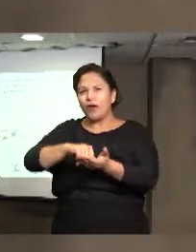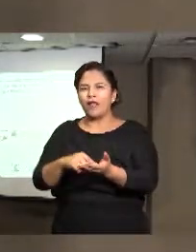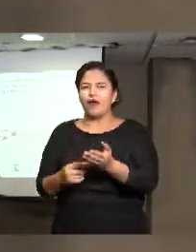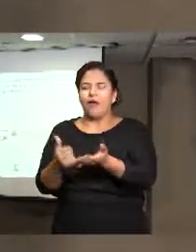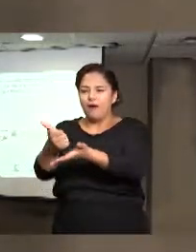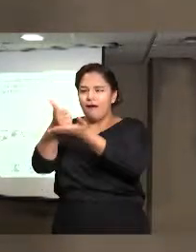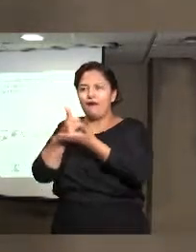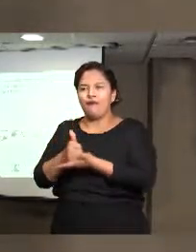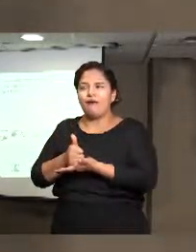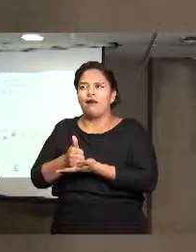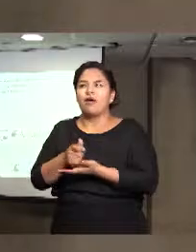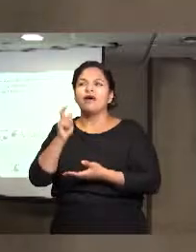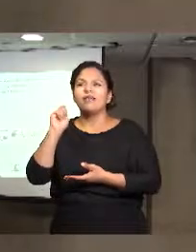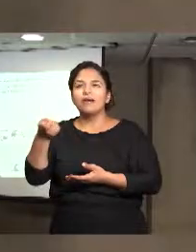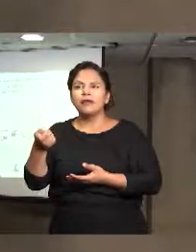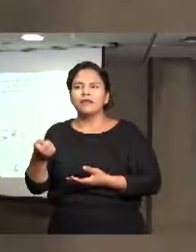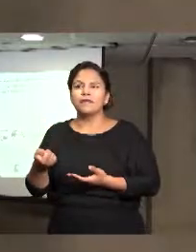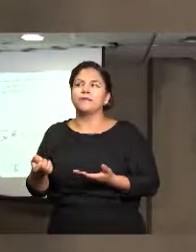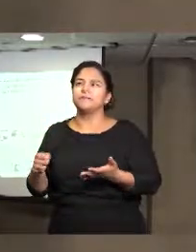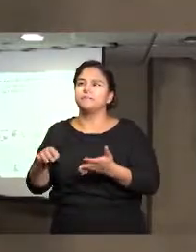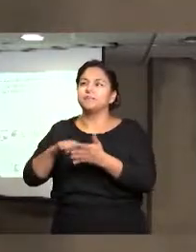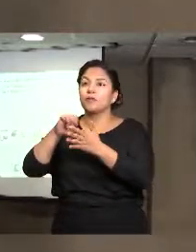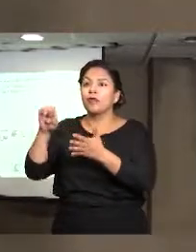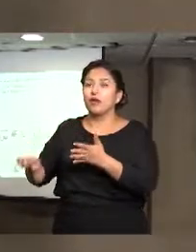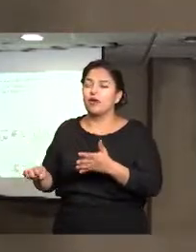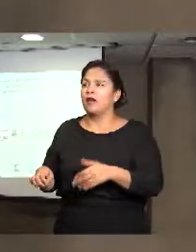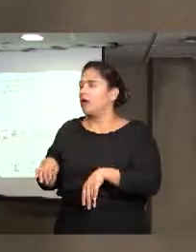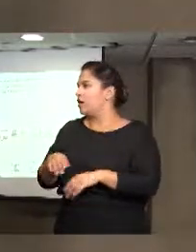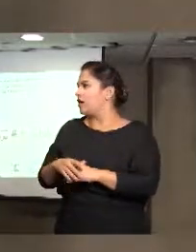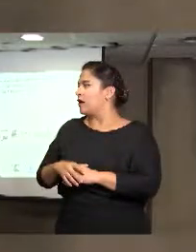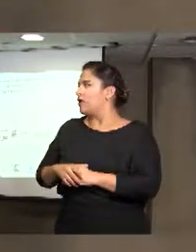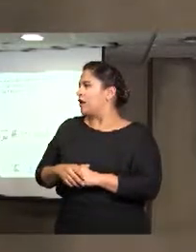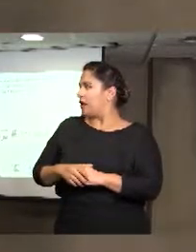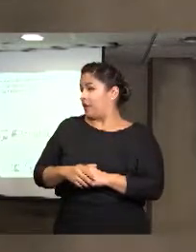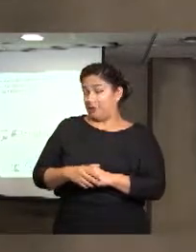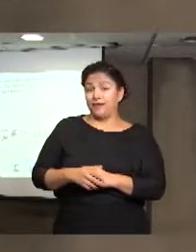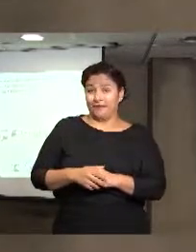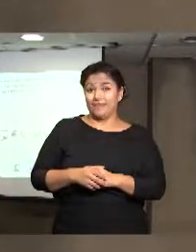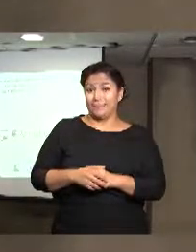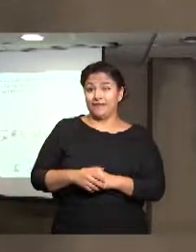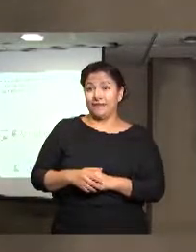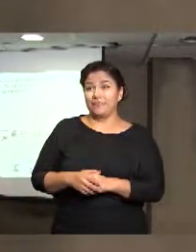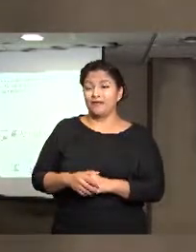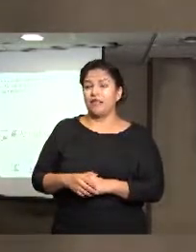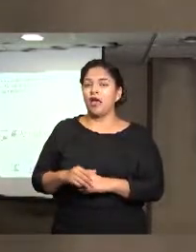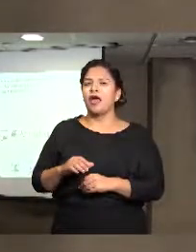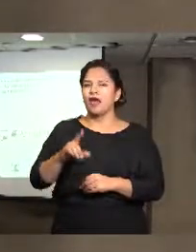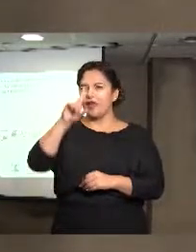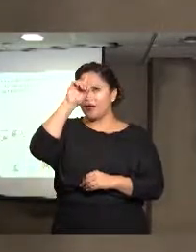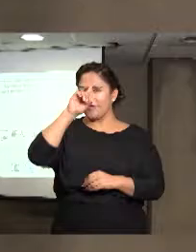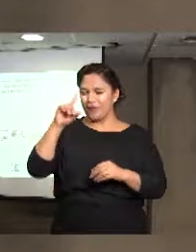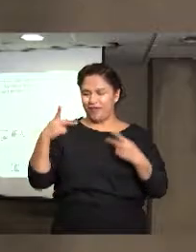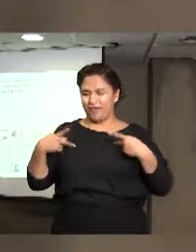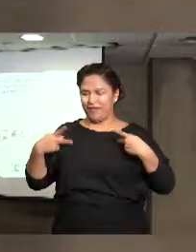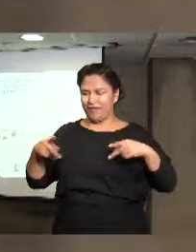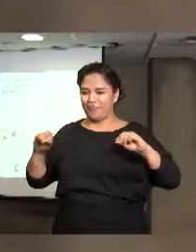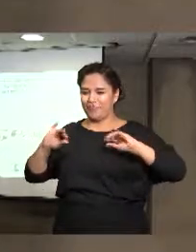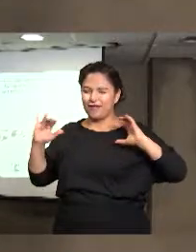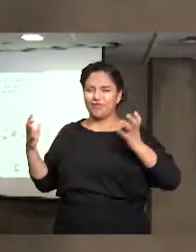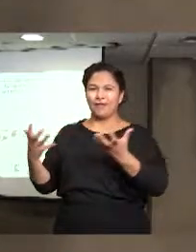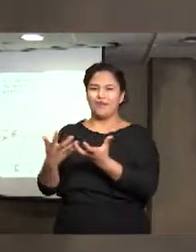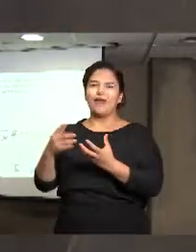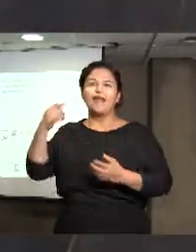que aún un centro de llamado como lo que el Consejo Ciudadano ha ayudado a crear, y esto es nuevo,